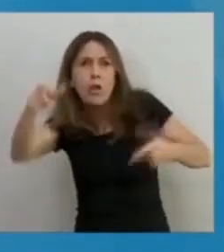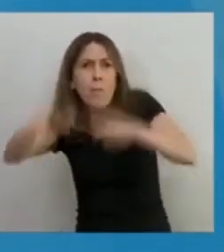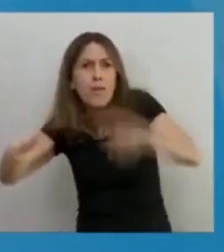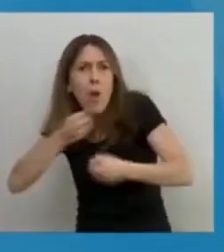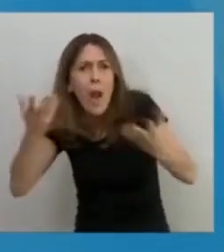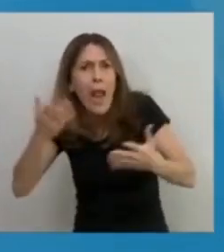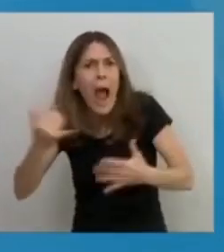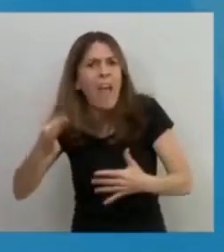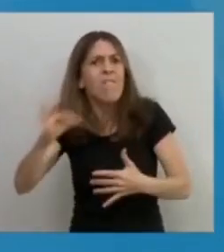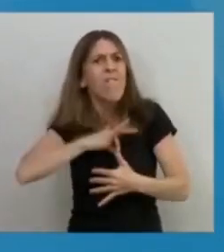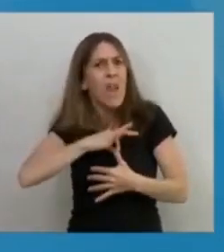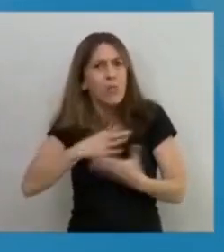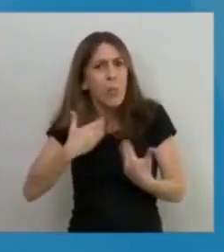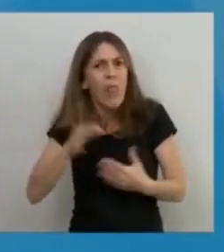miramientos.